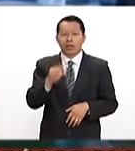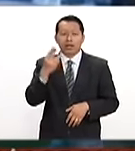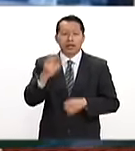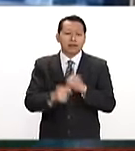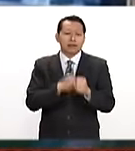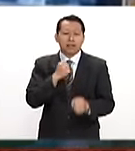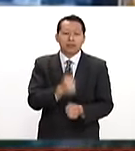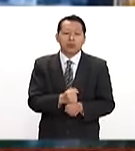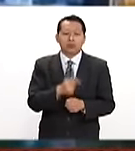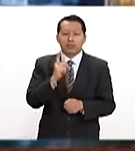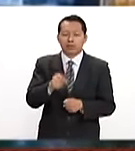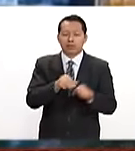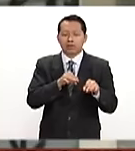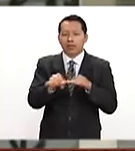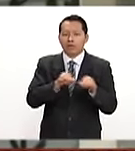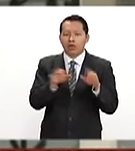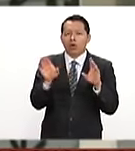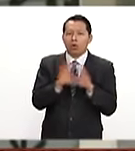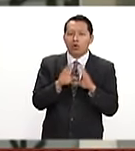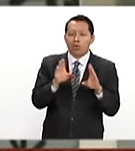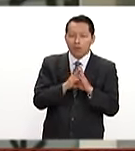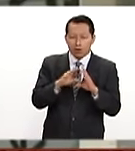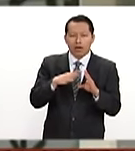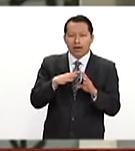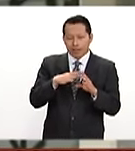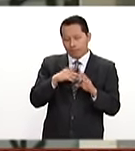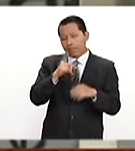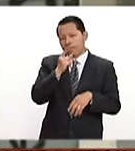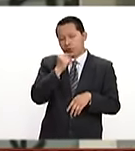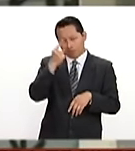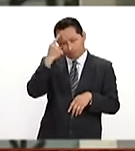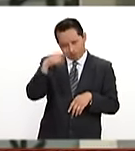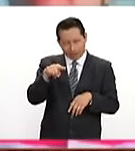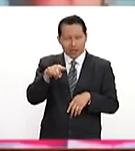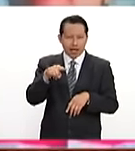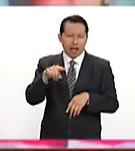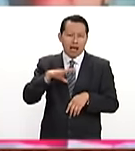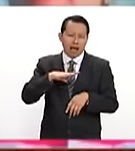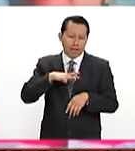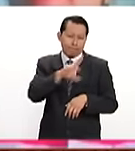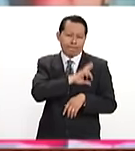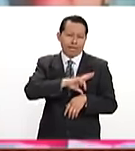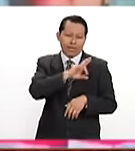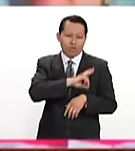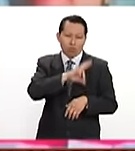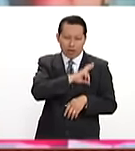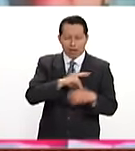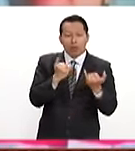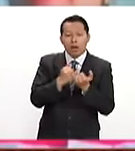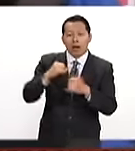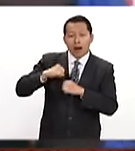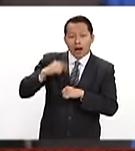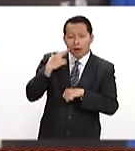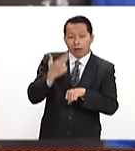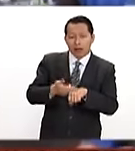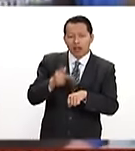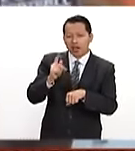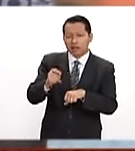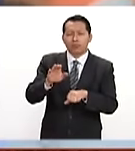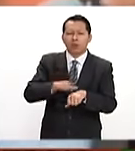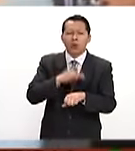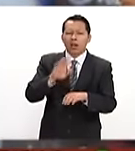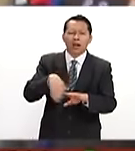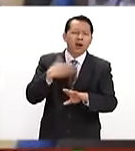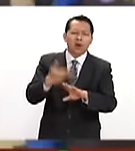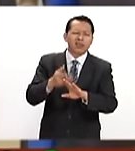años, quien se desempeñaba como un elemento de seguridad para una empresa particular. De acuerdo con las autoridades, el móvil del crimen,